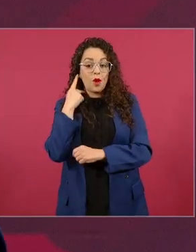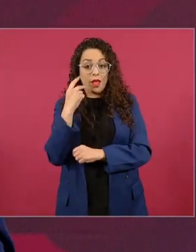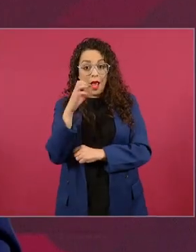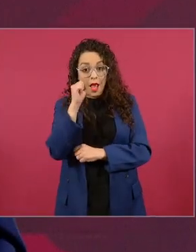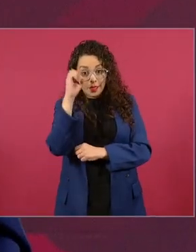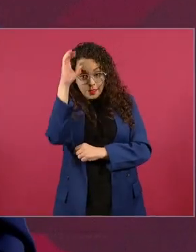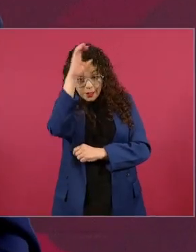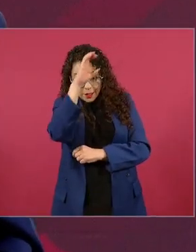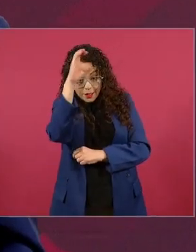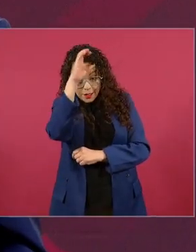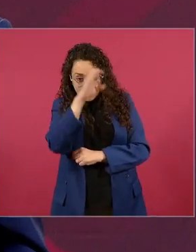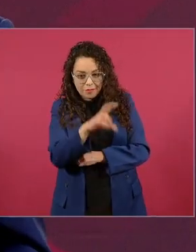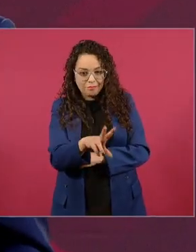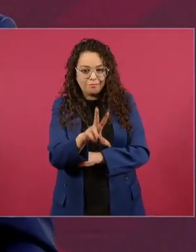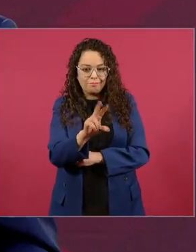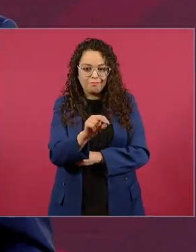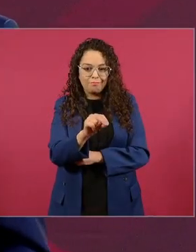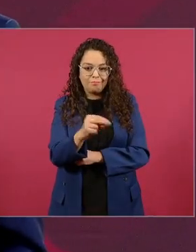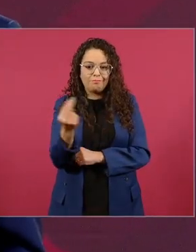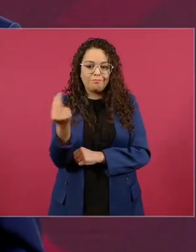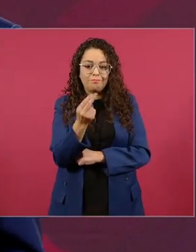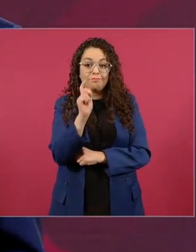es de aproximación